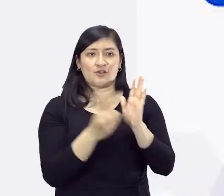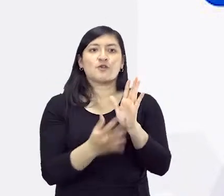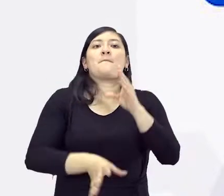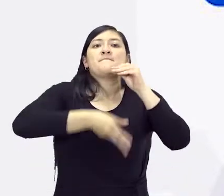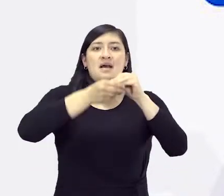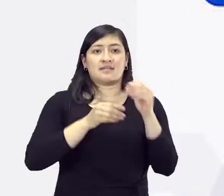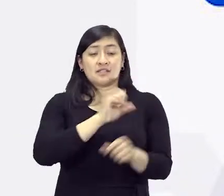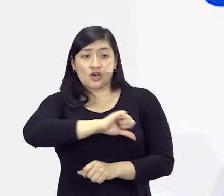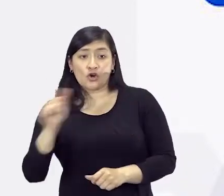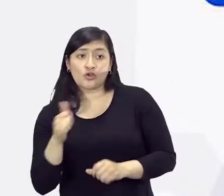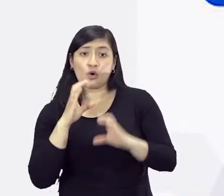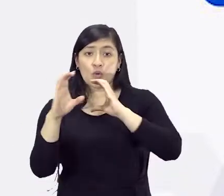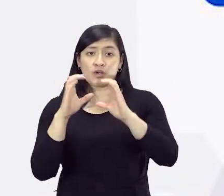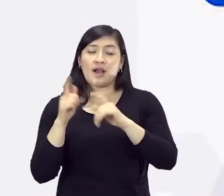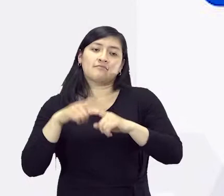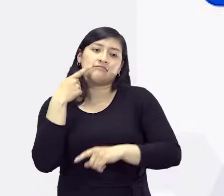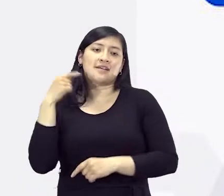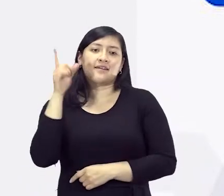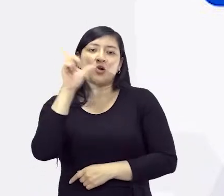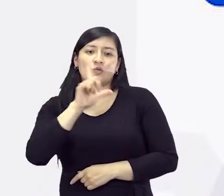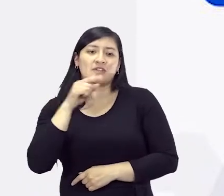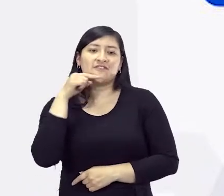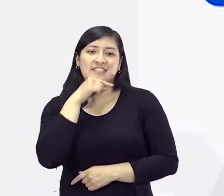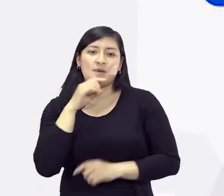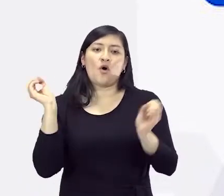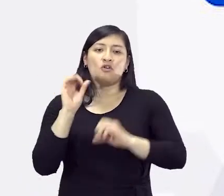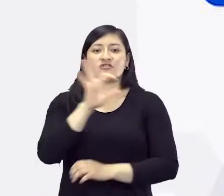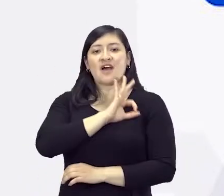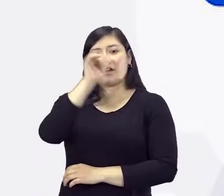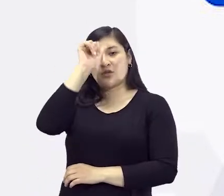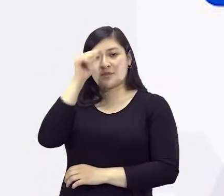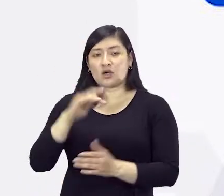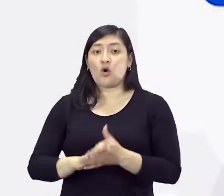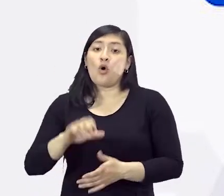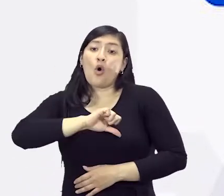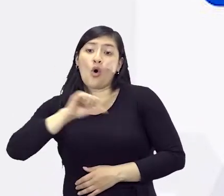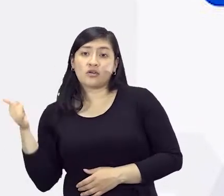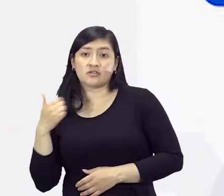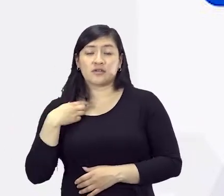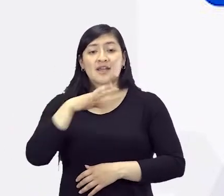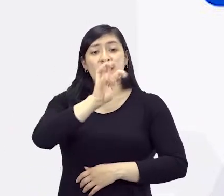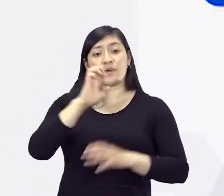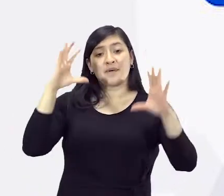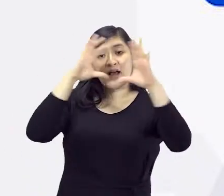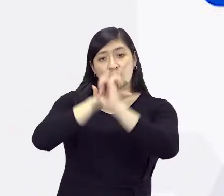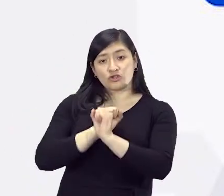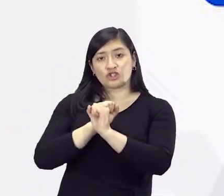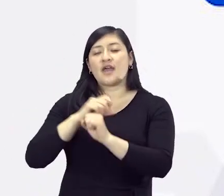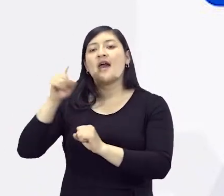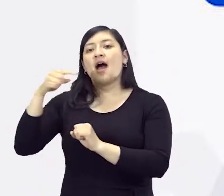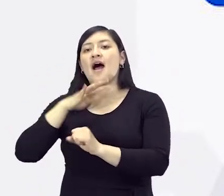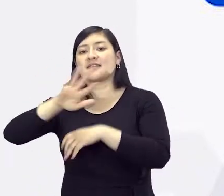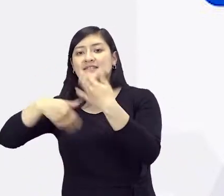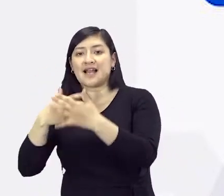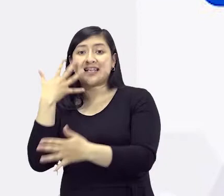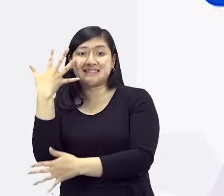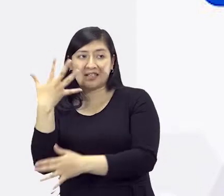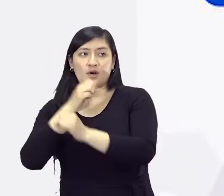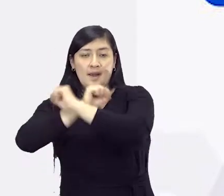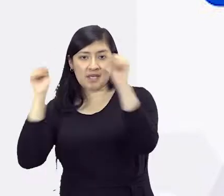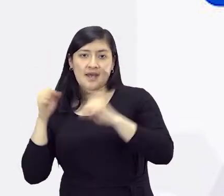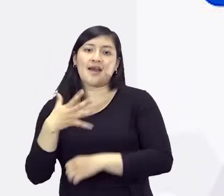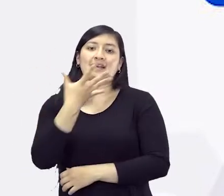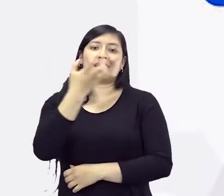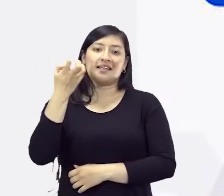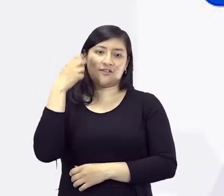adicionales, ya recargos por dominical festivos 500 pesos y recargo nocturno que va desde las 9 de la noche hasta las